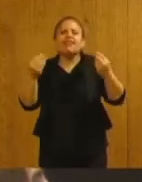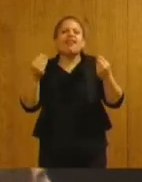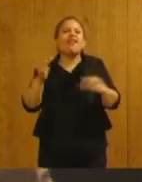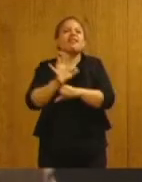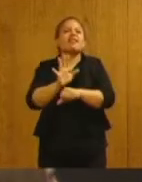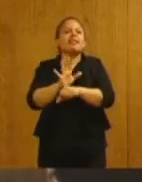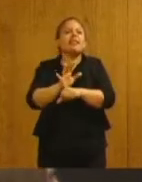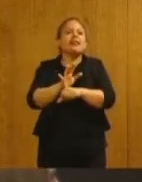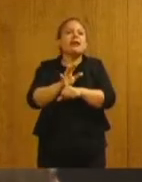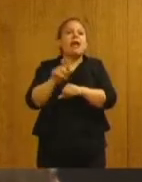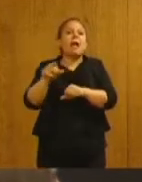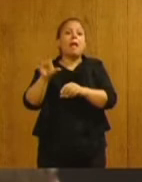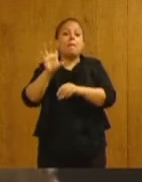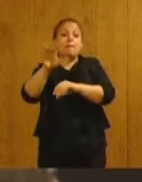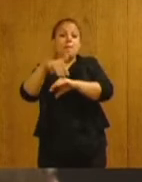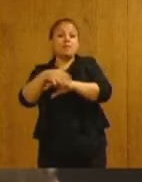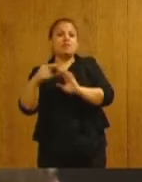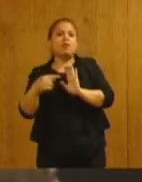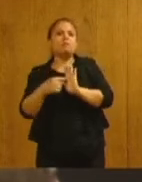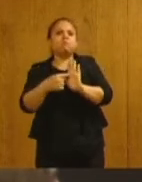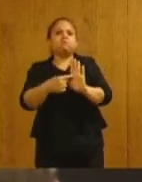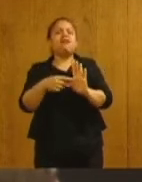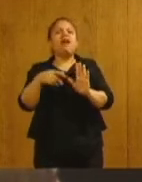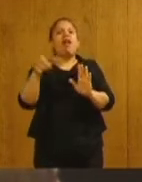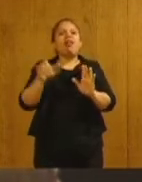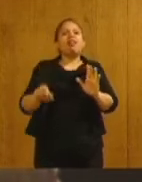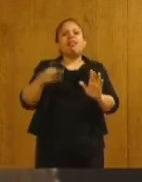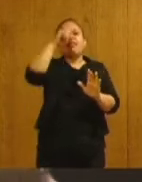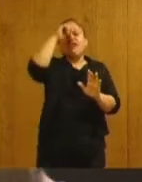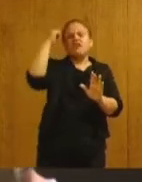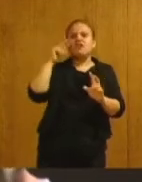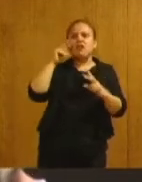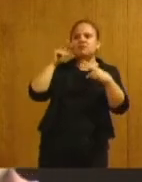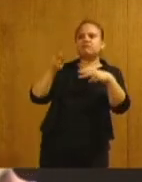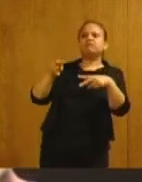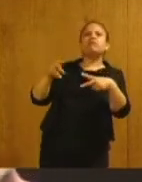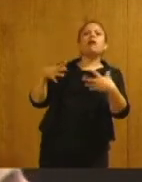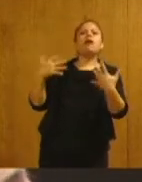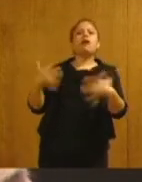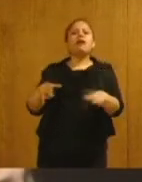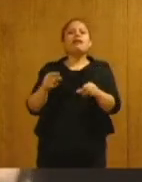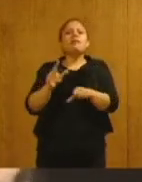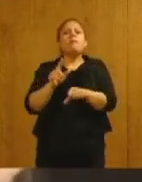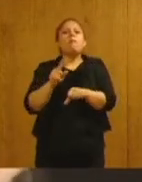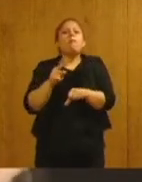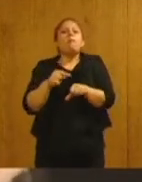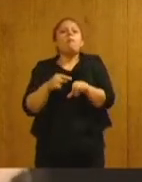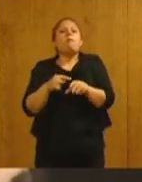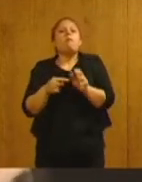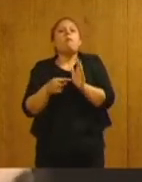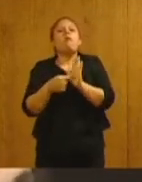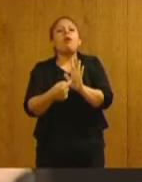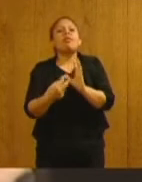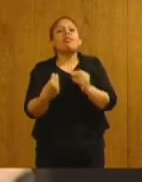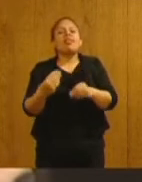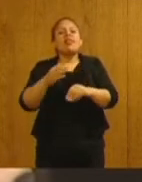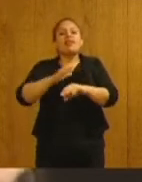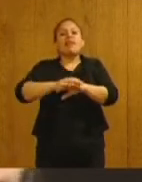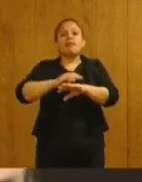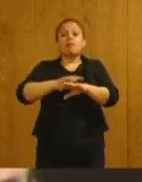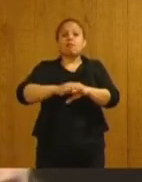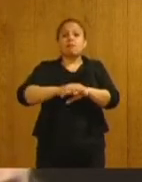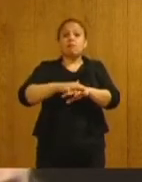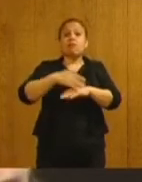tiene que ver, como lo decía en un principio, con justamente la responsabilidad